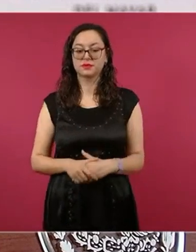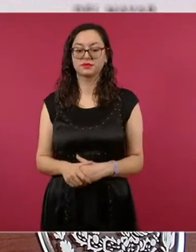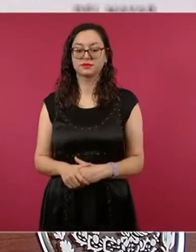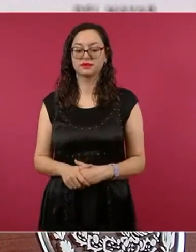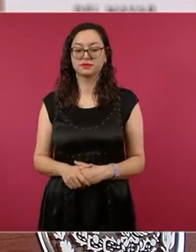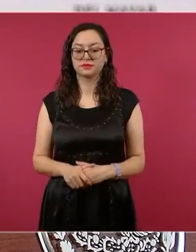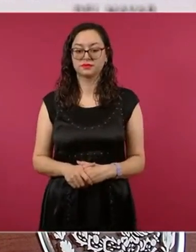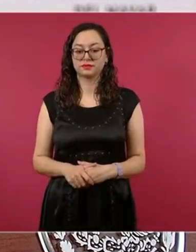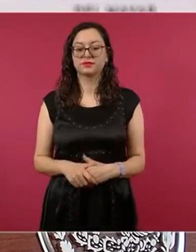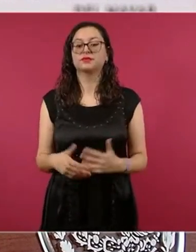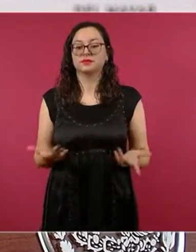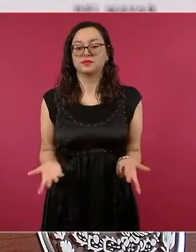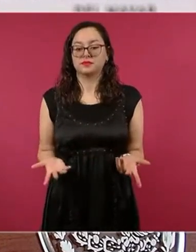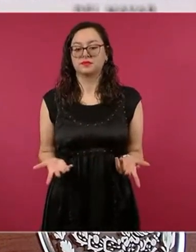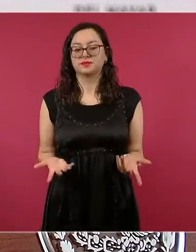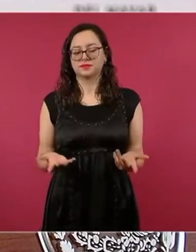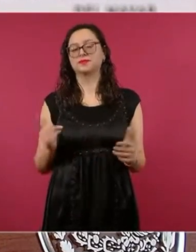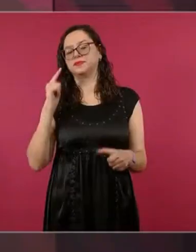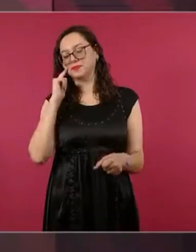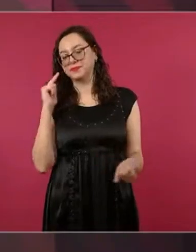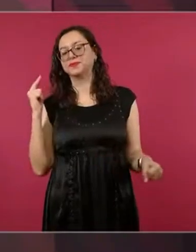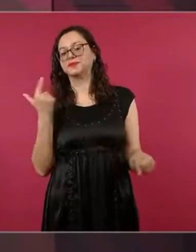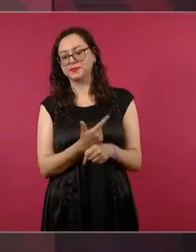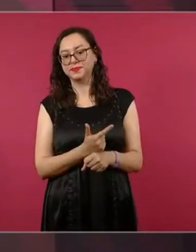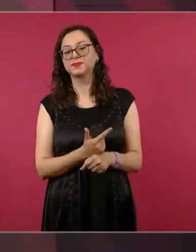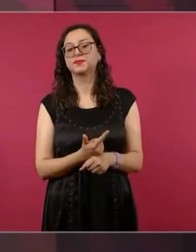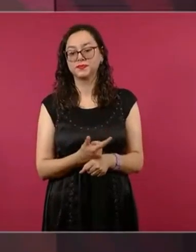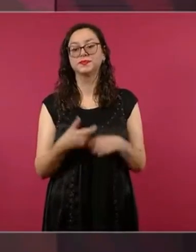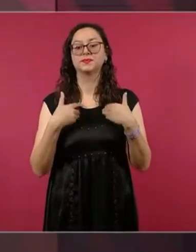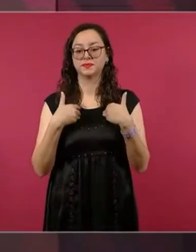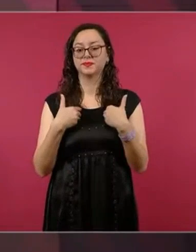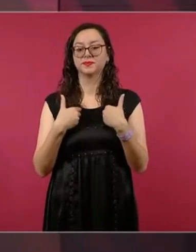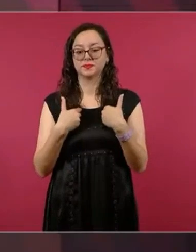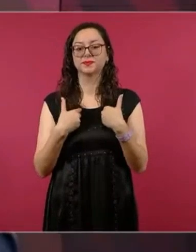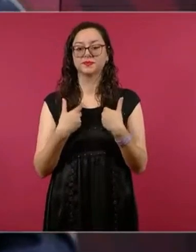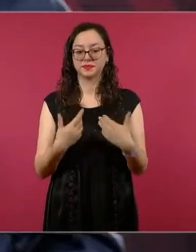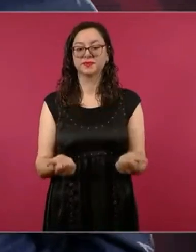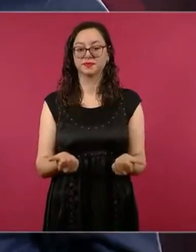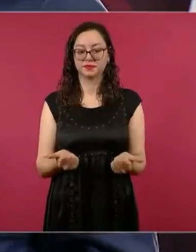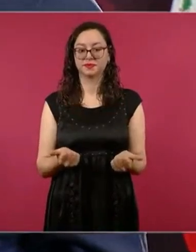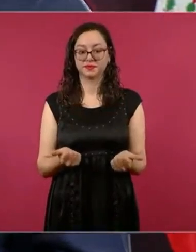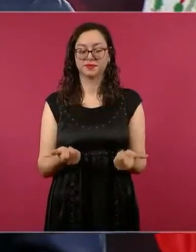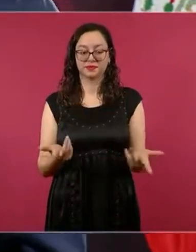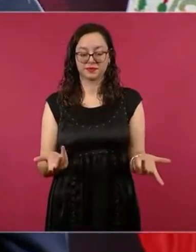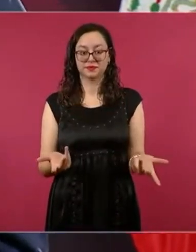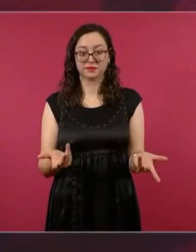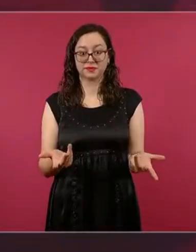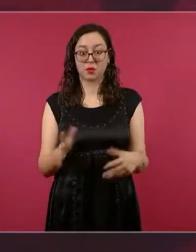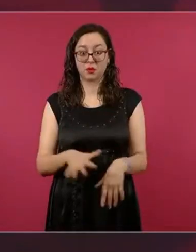Entonces, esa es la explicación del por qué se informa en las mañaneras.